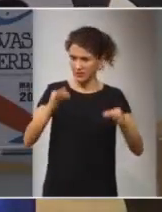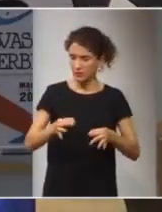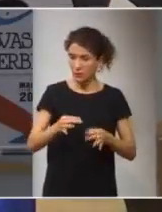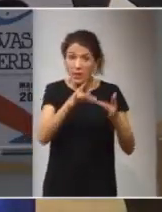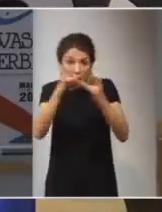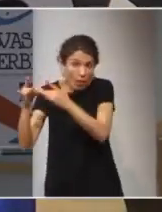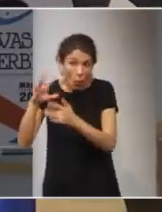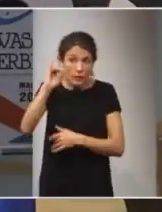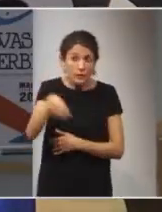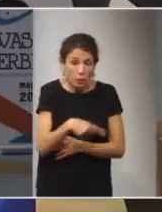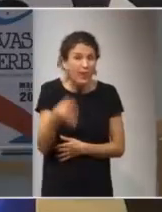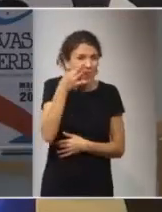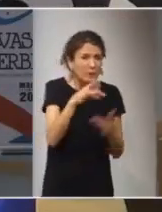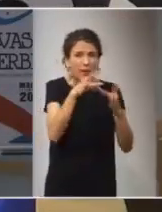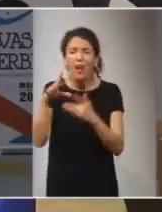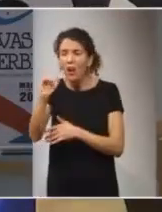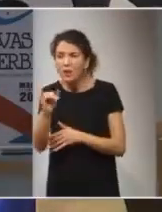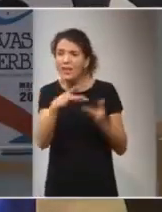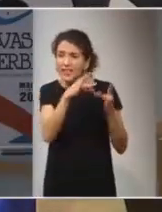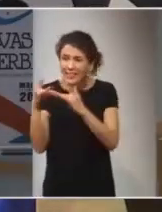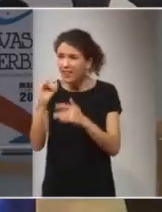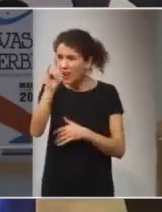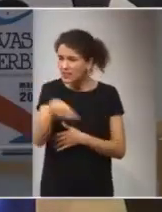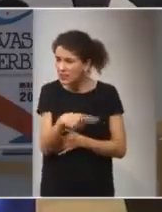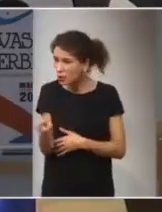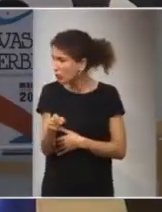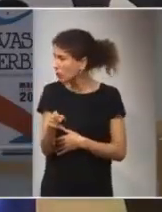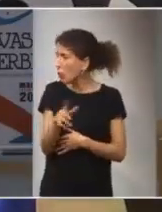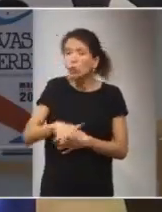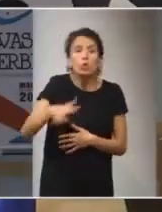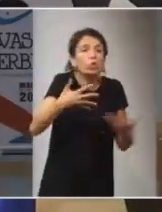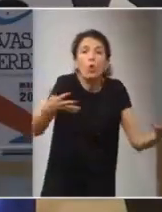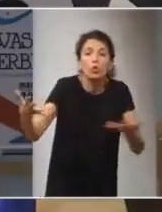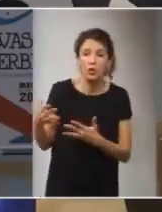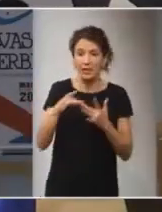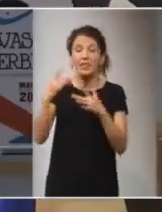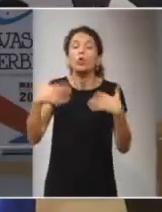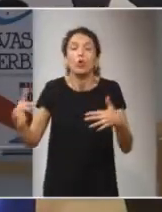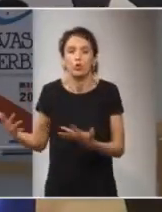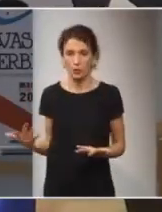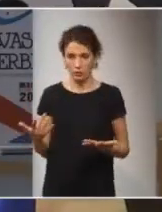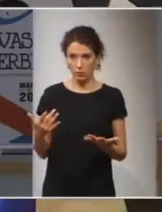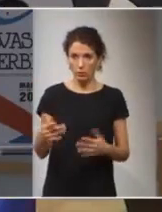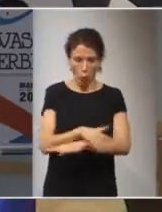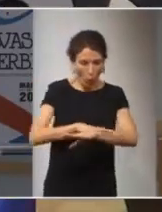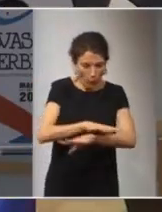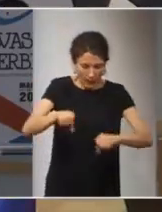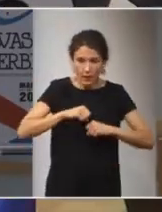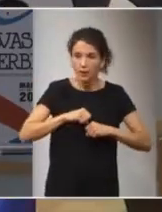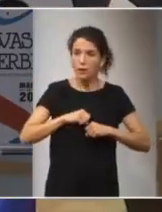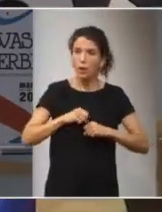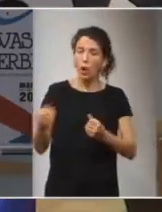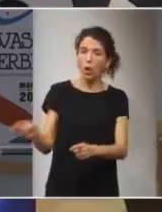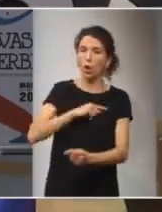liderazgo? ¿realmente hoy día hay líderes? ¿dónde están esos líderes? que nos gobiernen que nos